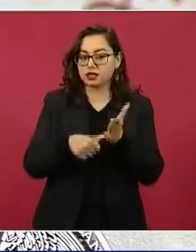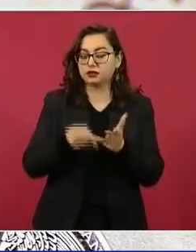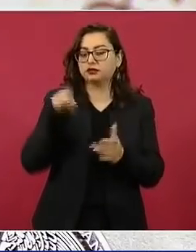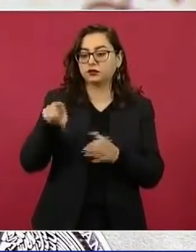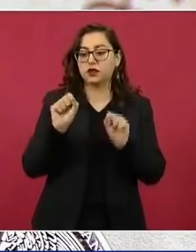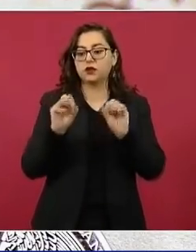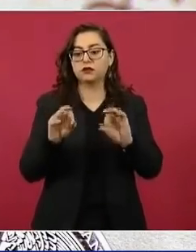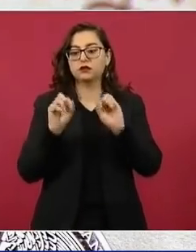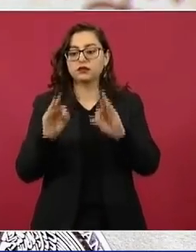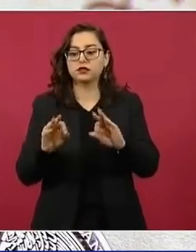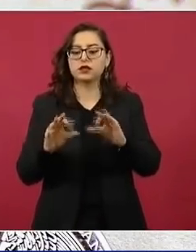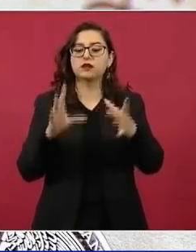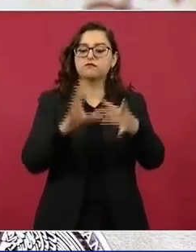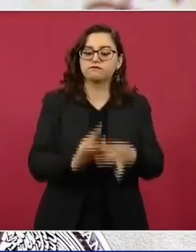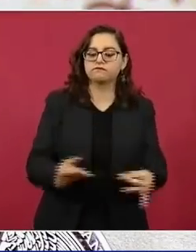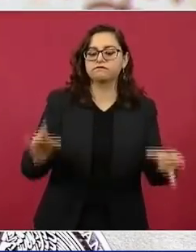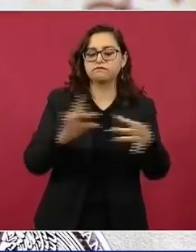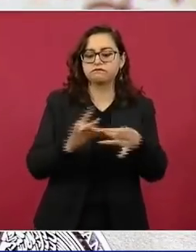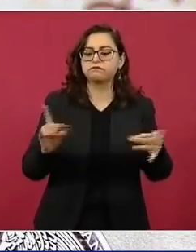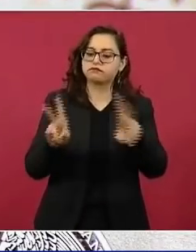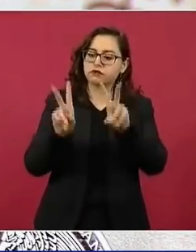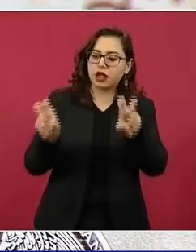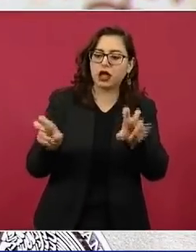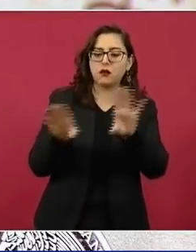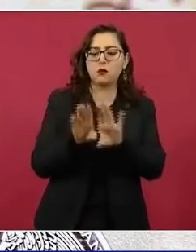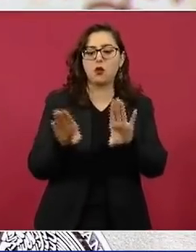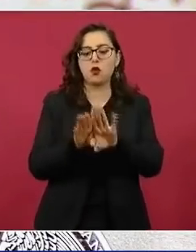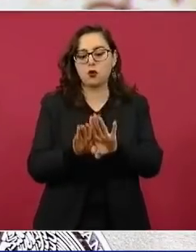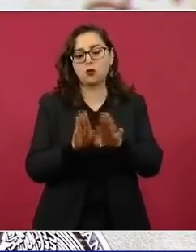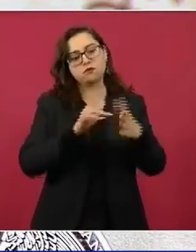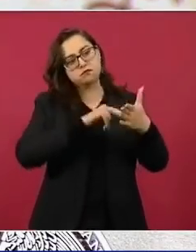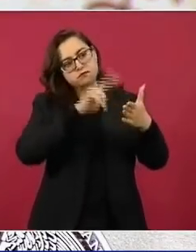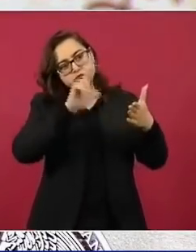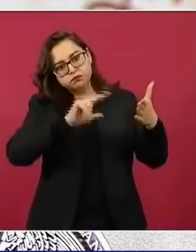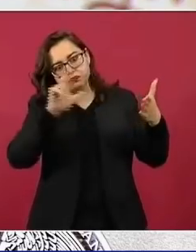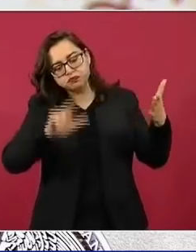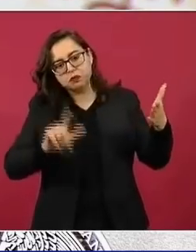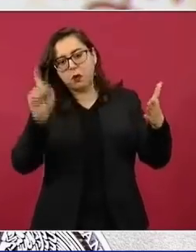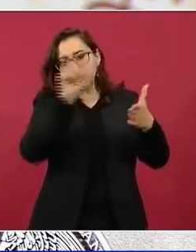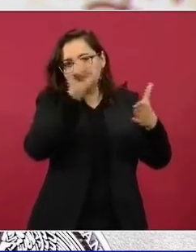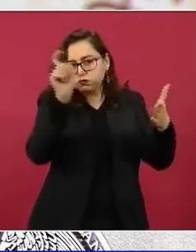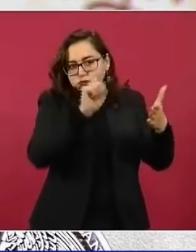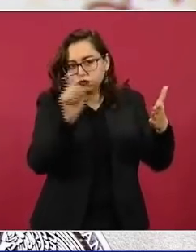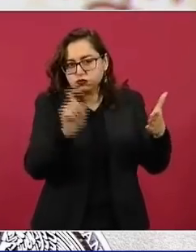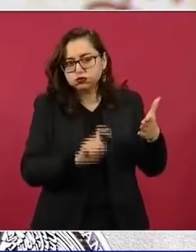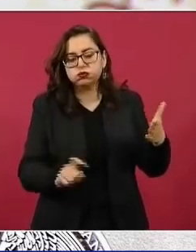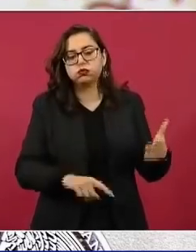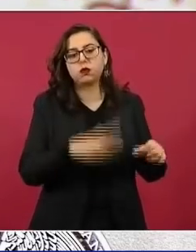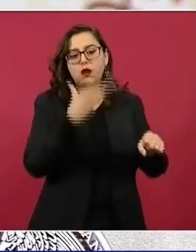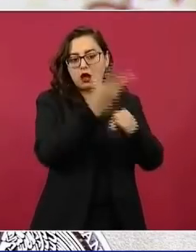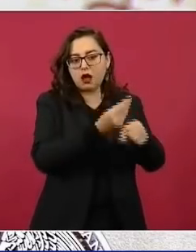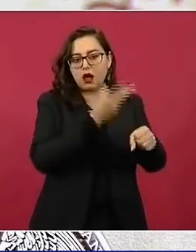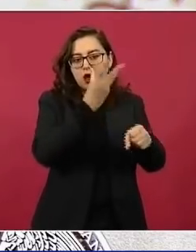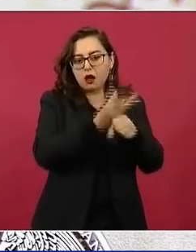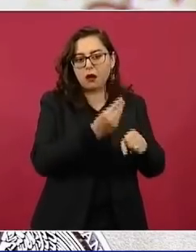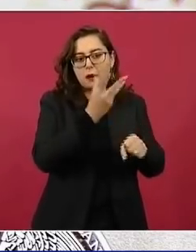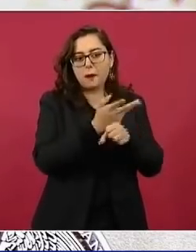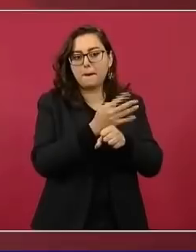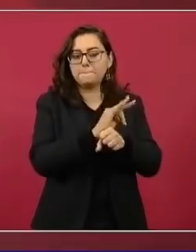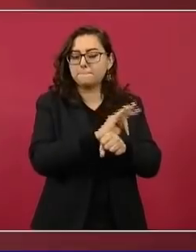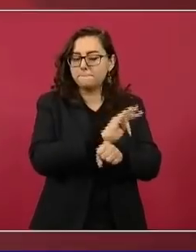esta técnica aplicada en la fachada del Palacio Postal para restaurarla y